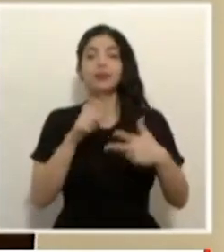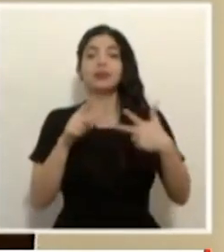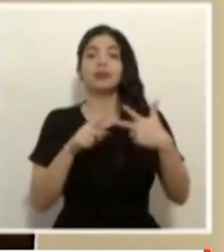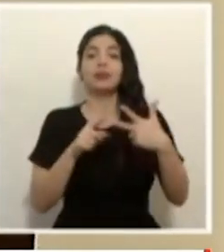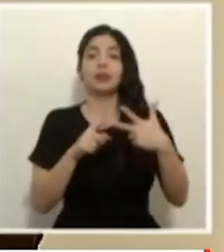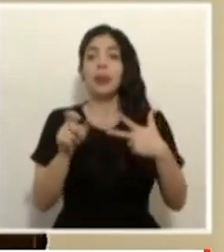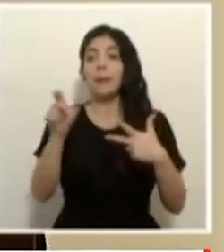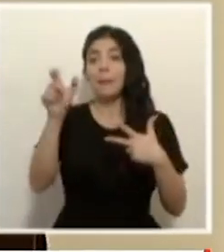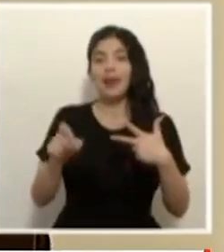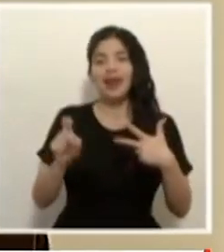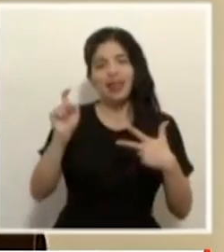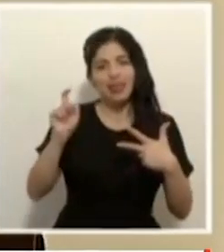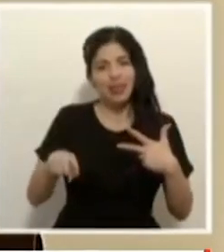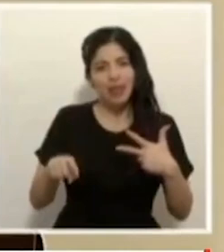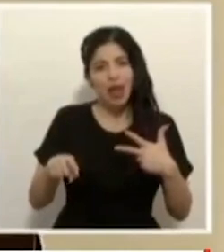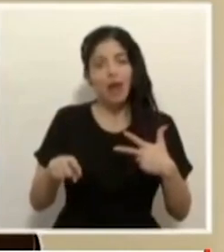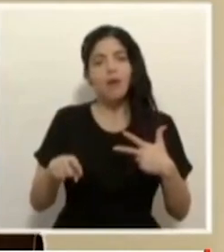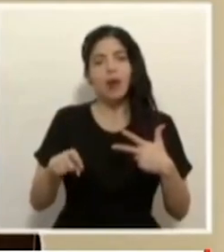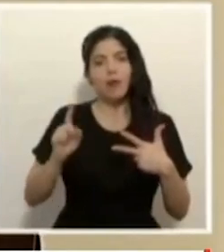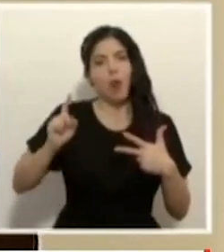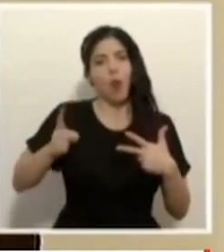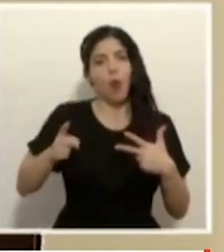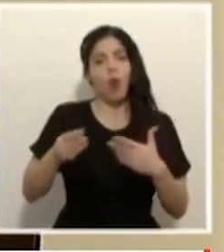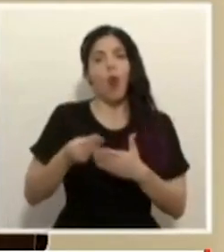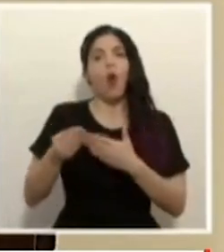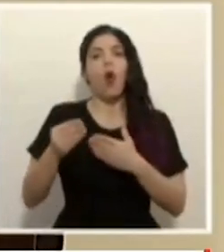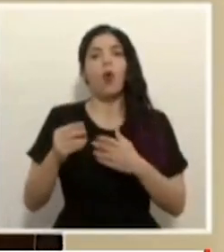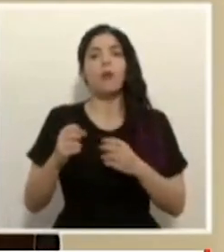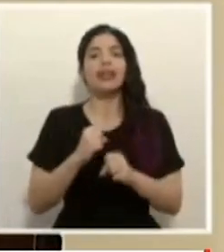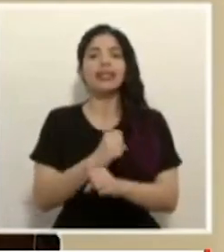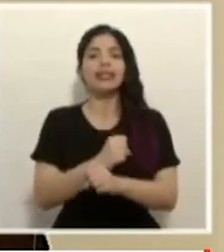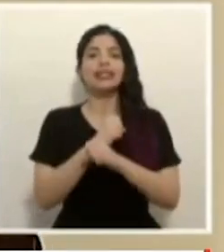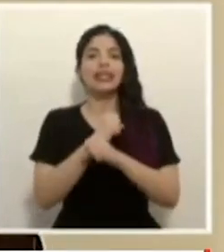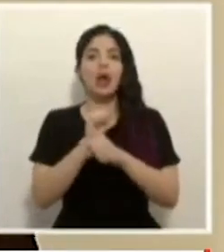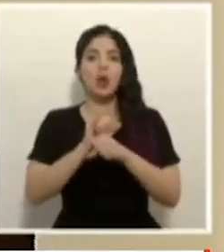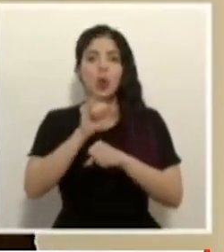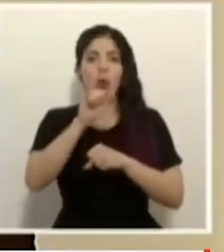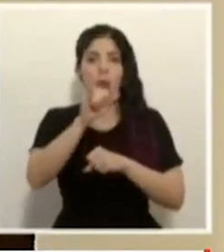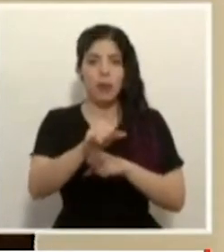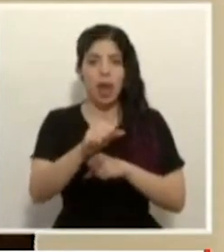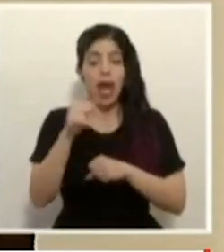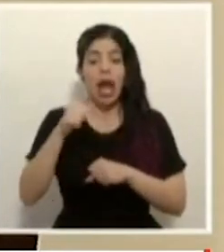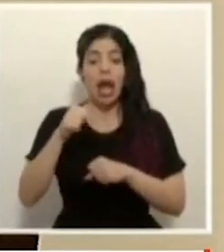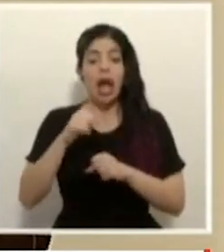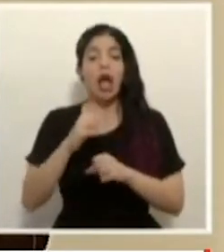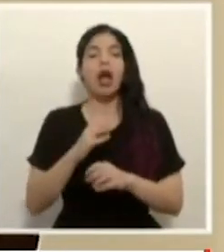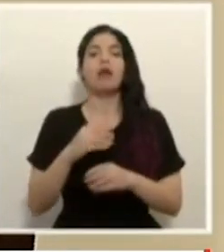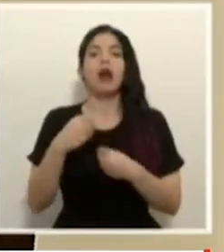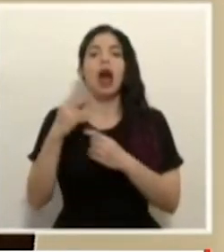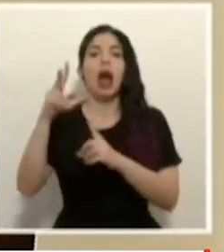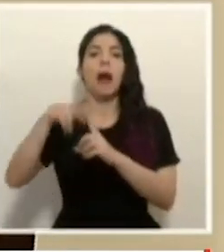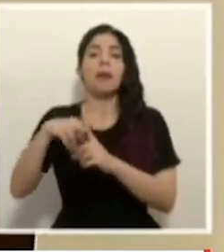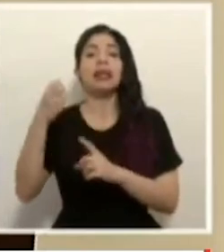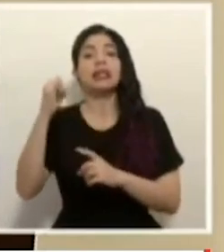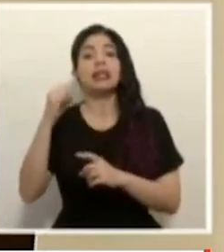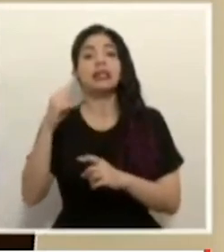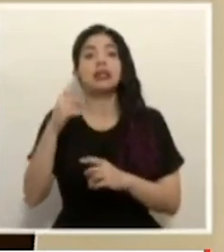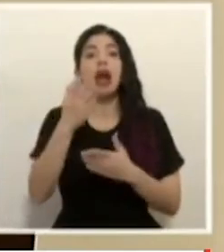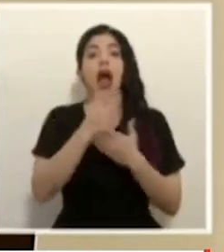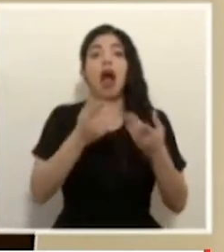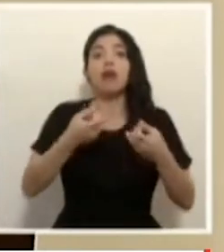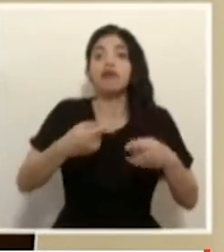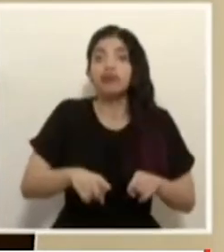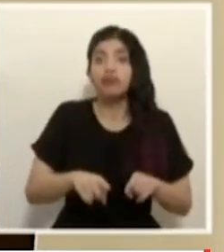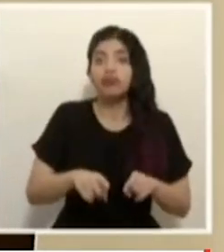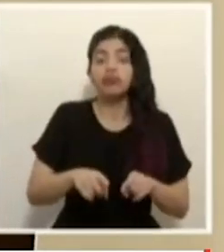personas deberán adquirir de forma obligatoria un seguro de viaje que les cubra eventualidades de hospedaje por una eventual